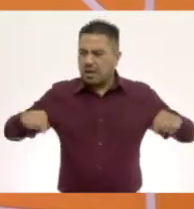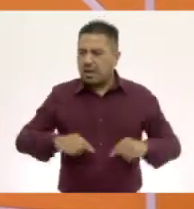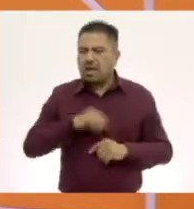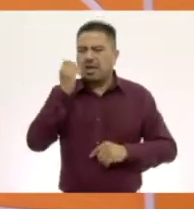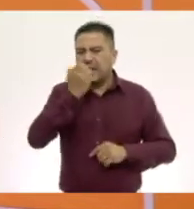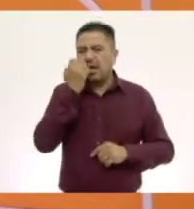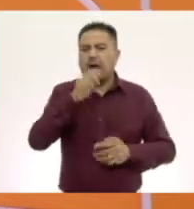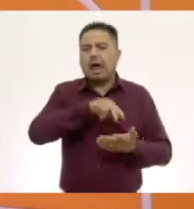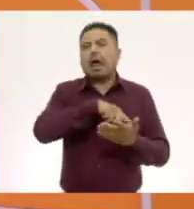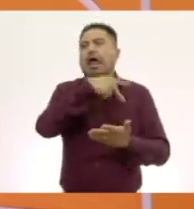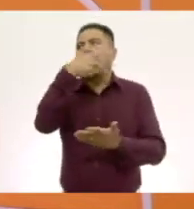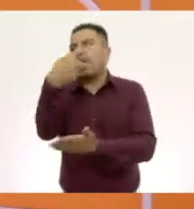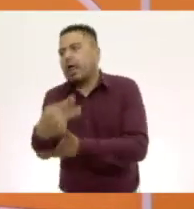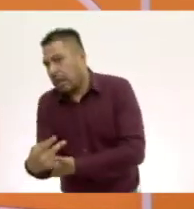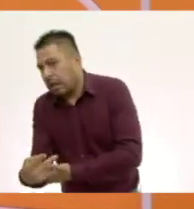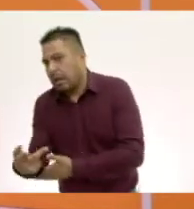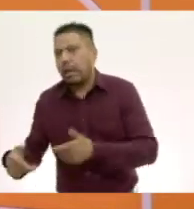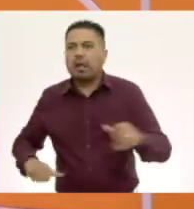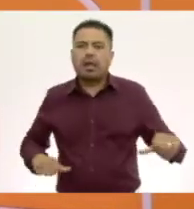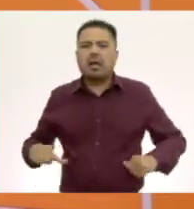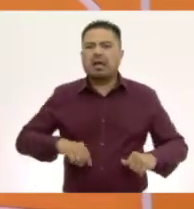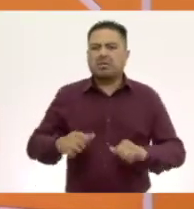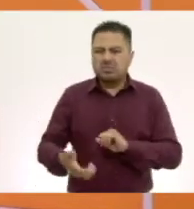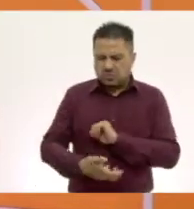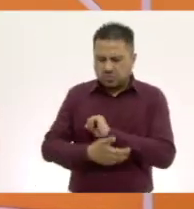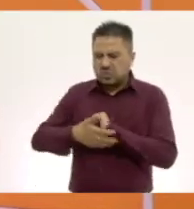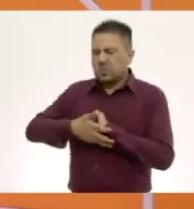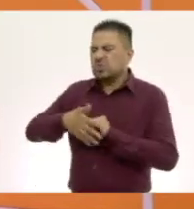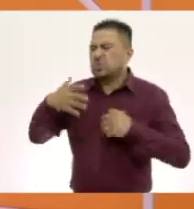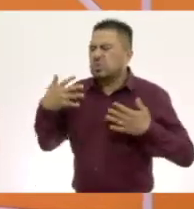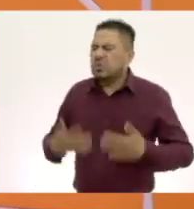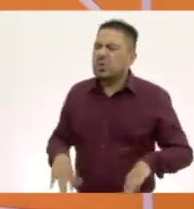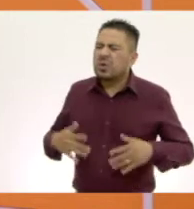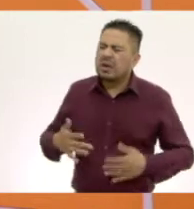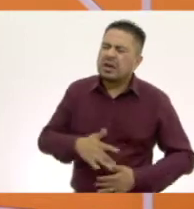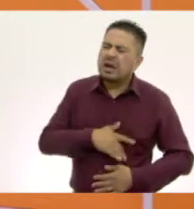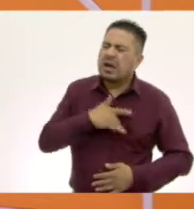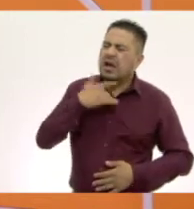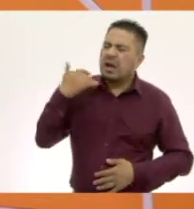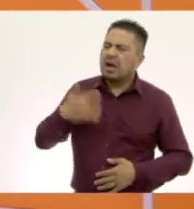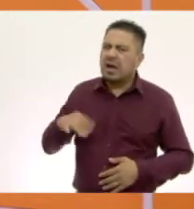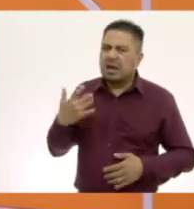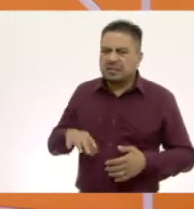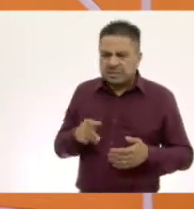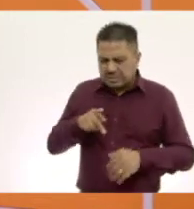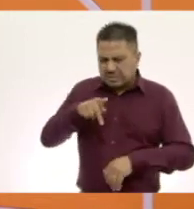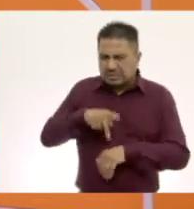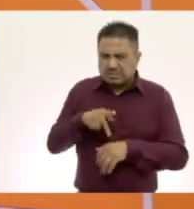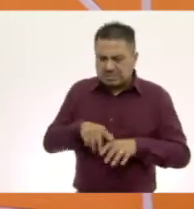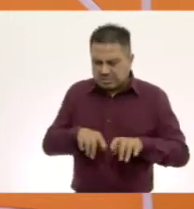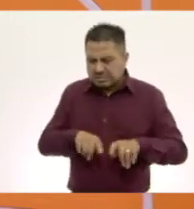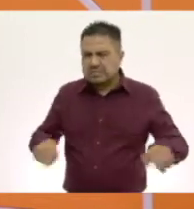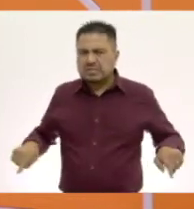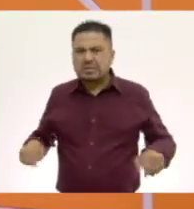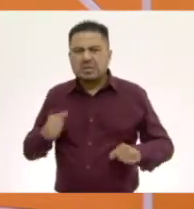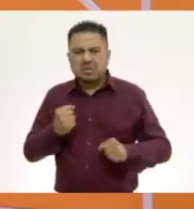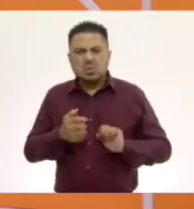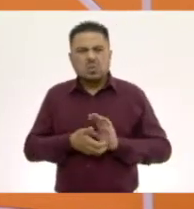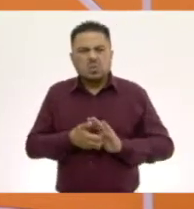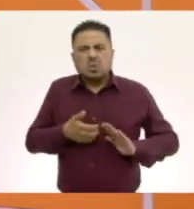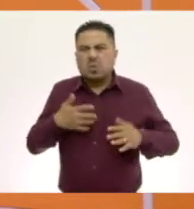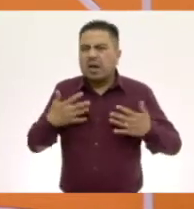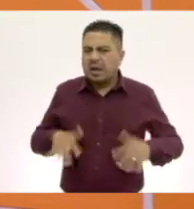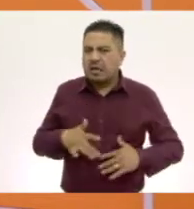en alguna actividad? ¿Y te raspas? ¿Cómo se siente el piso? ¿Se siente rasposo?